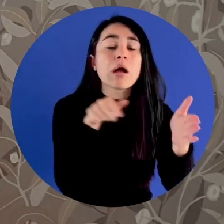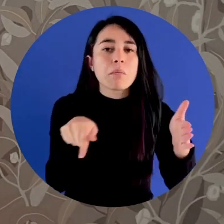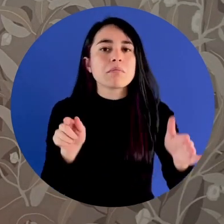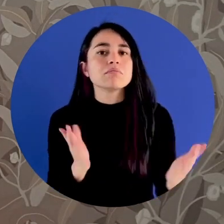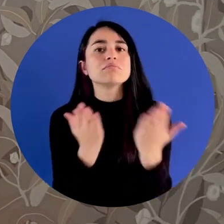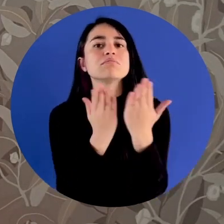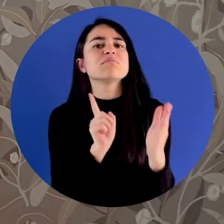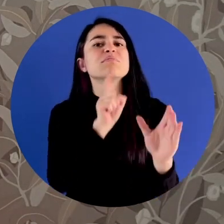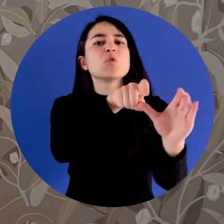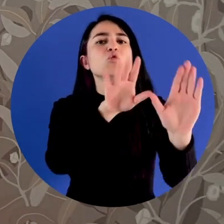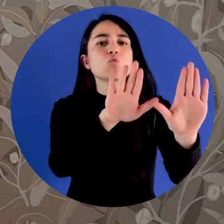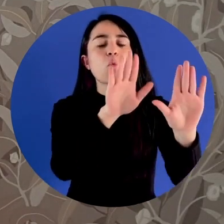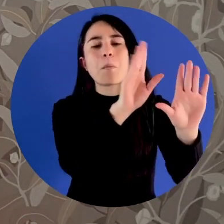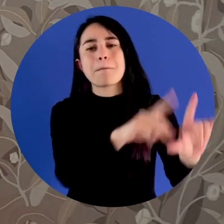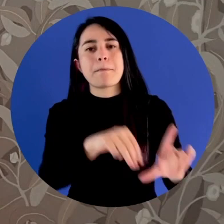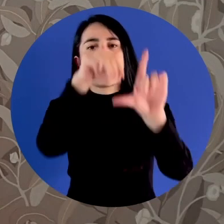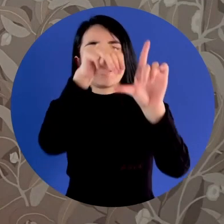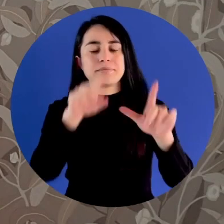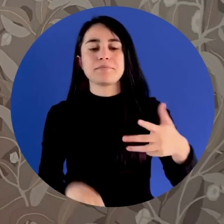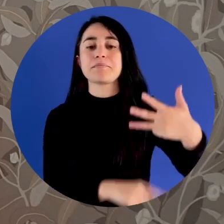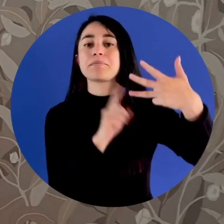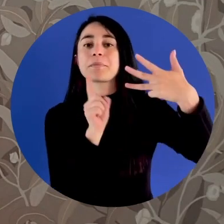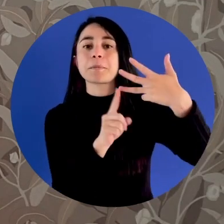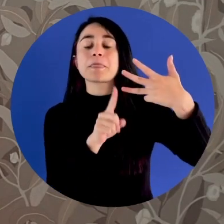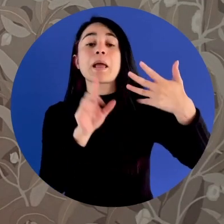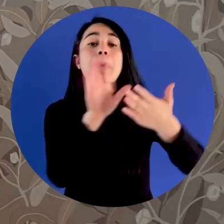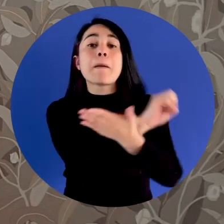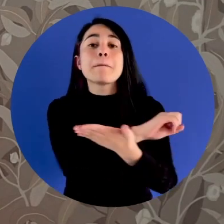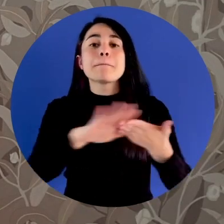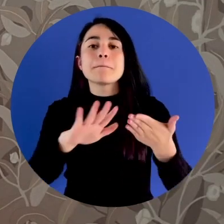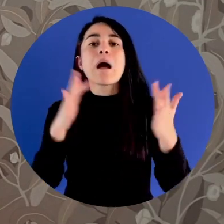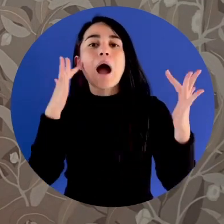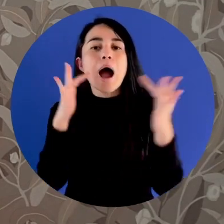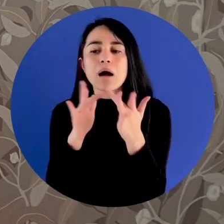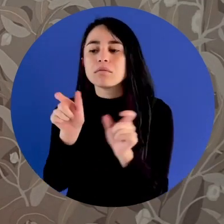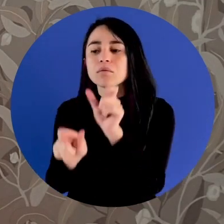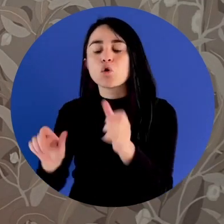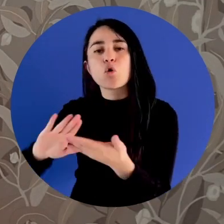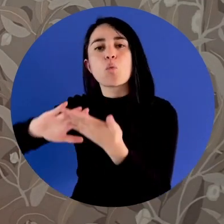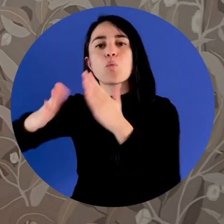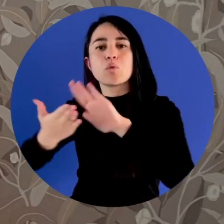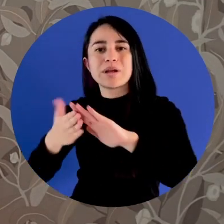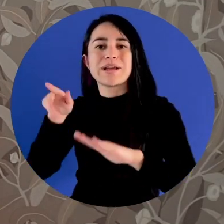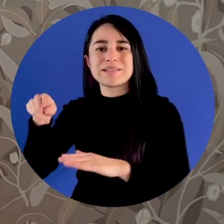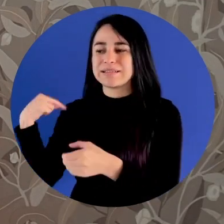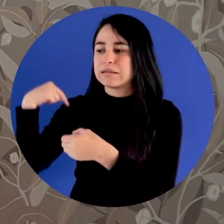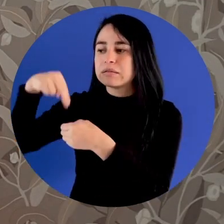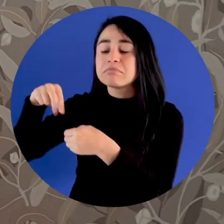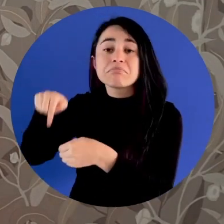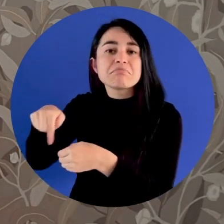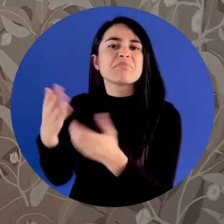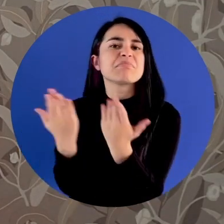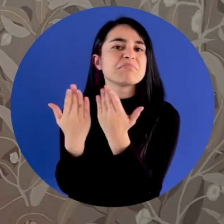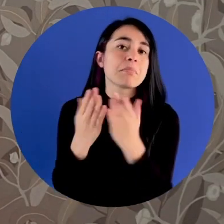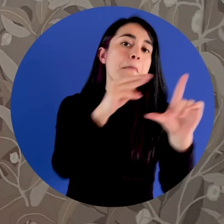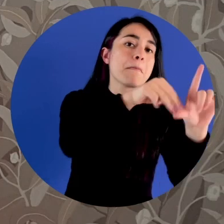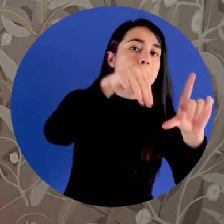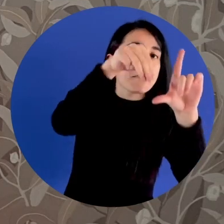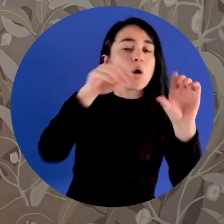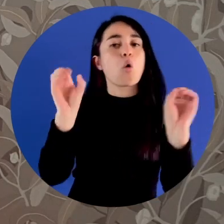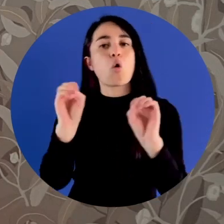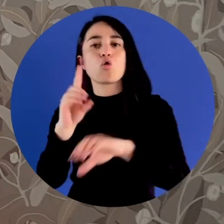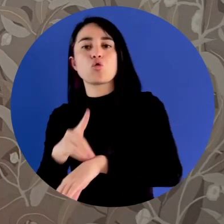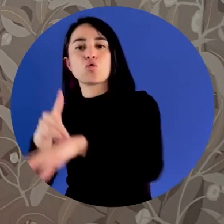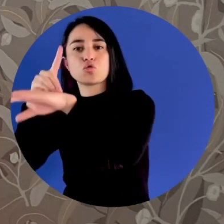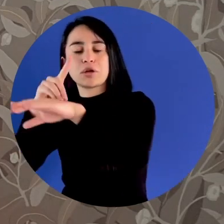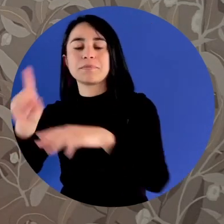para maestría. Tenemos también la beca Fullbright para Comunidades Indígenas para Estudios de Maestría o Doctorado.